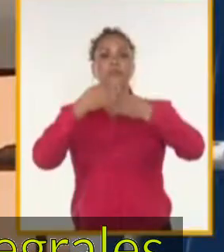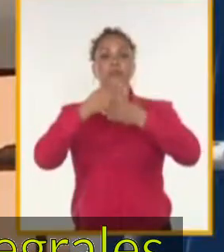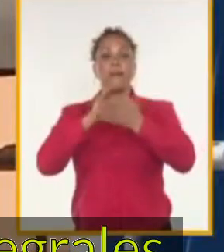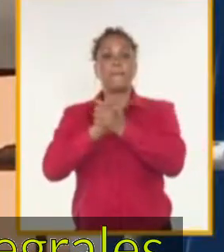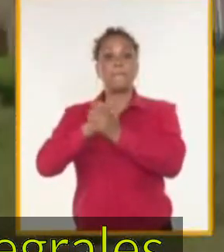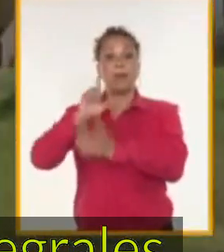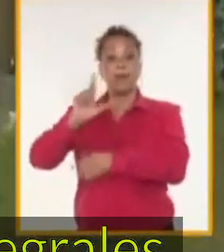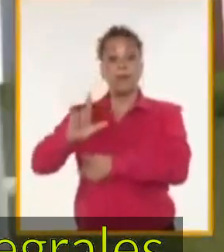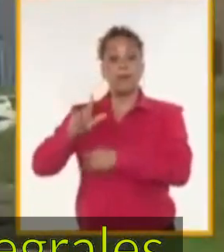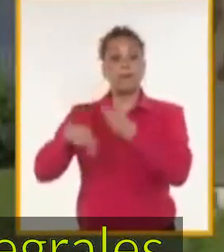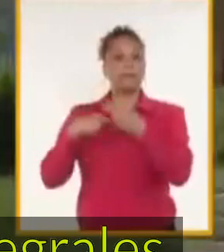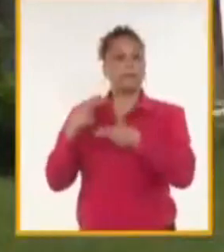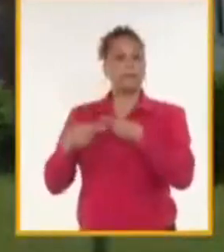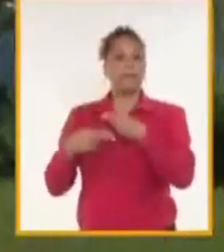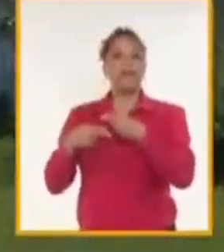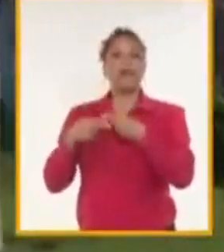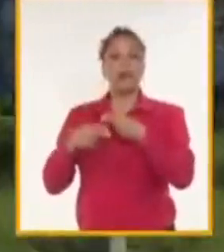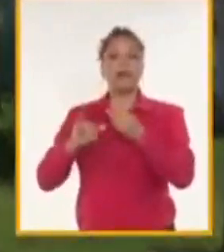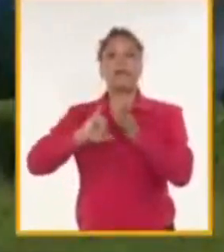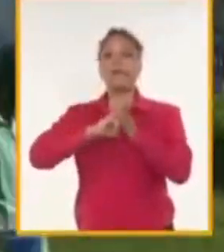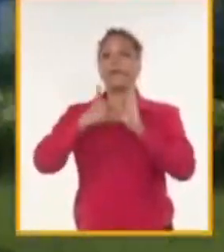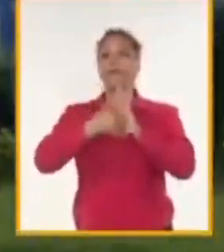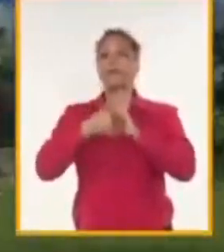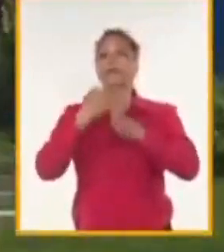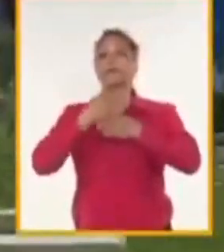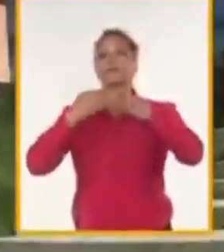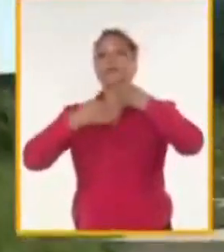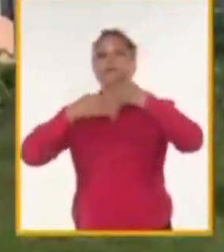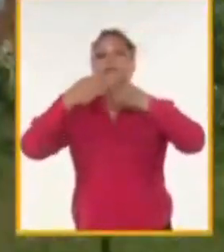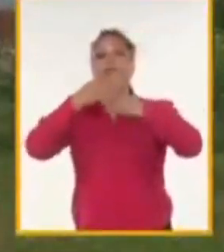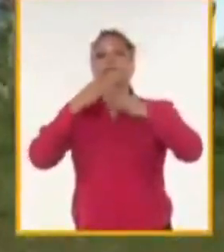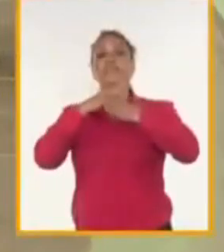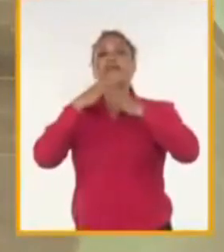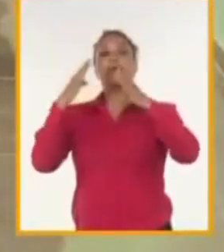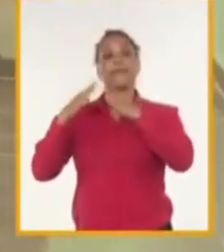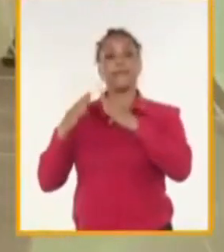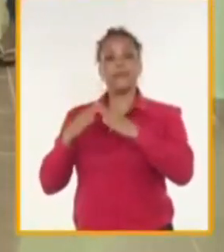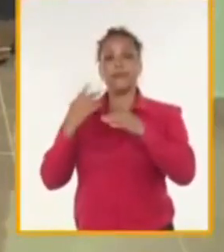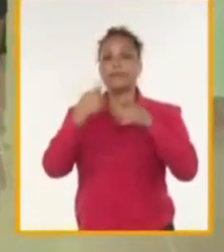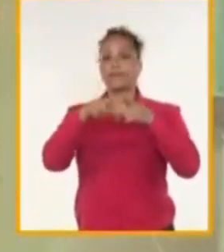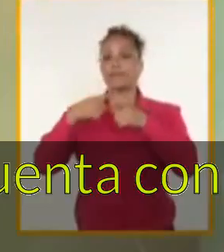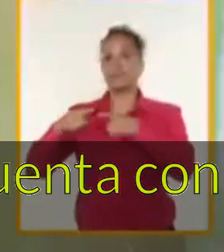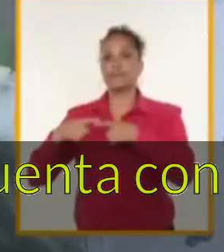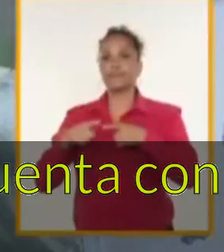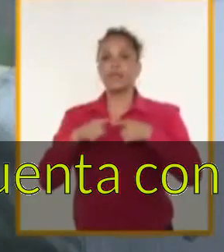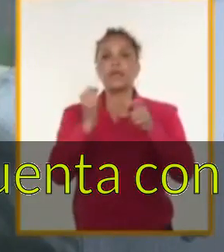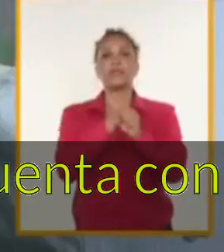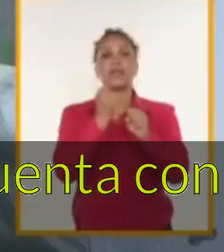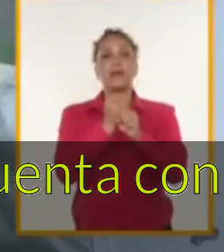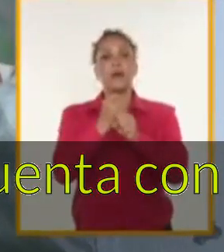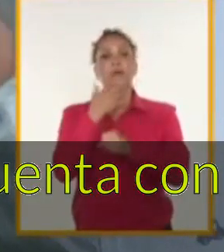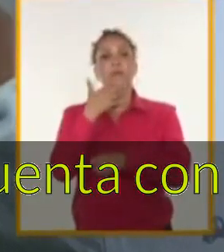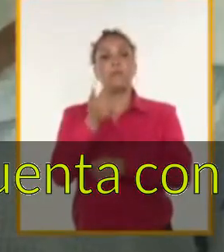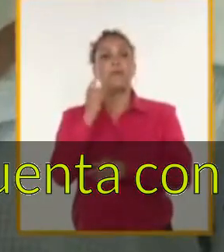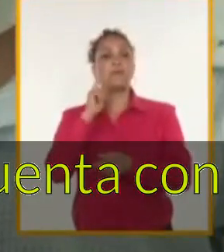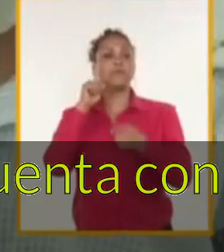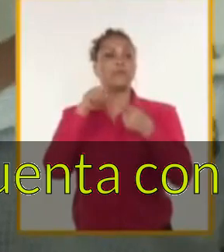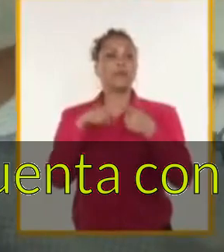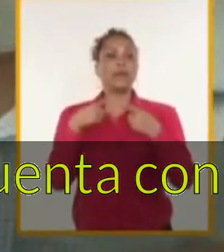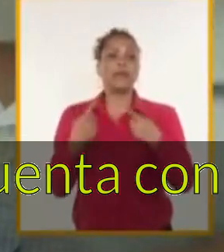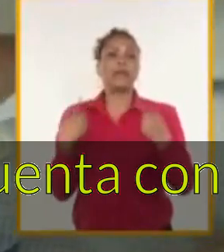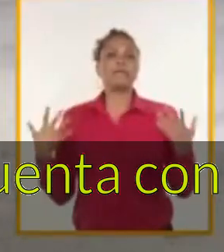ejecutan un programa de construcción de viviendas y otras obras sociales que benefician a trabajadores